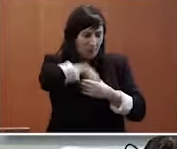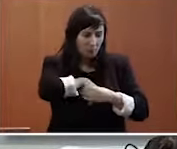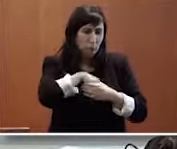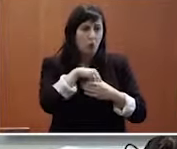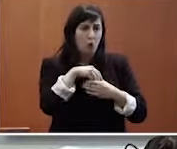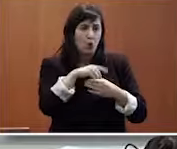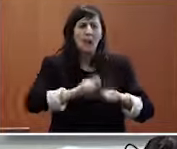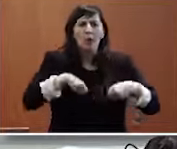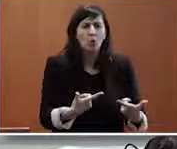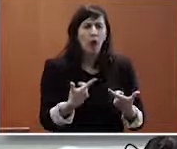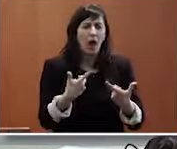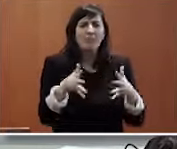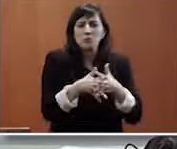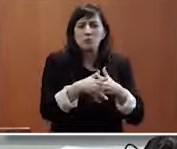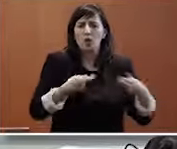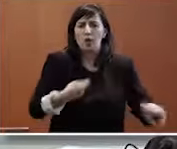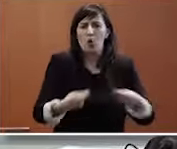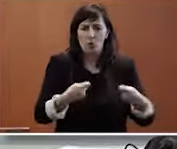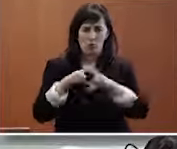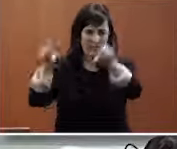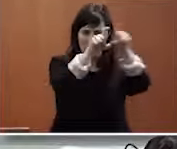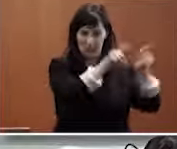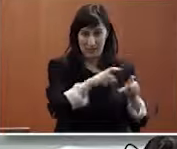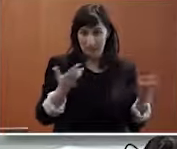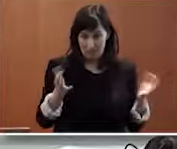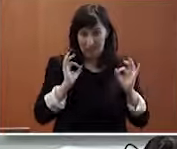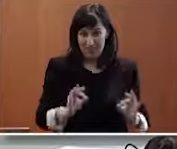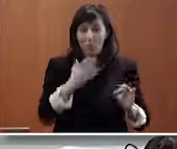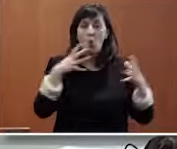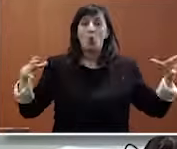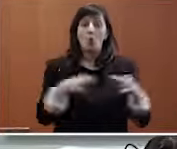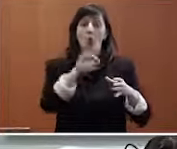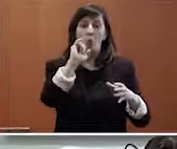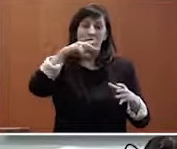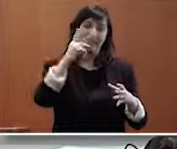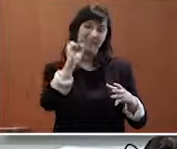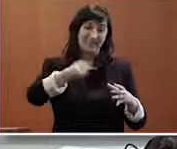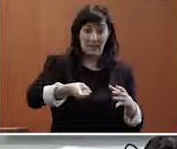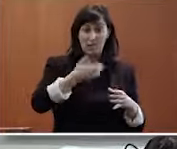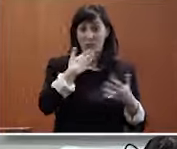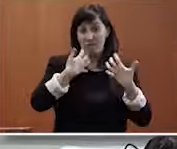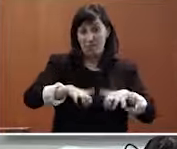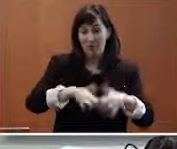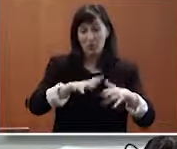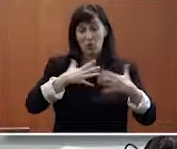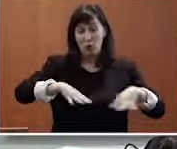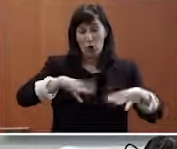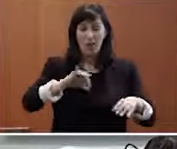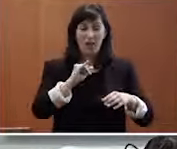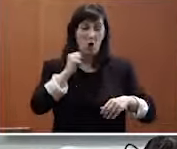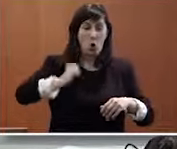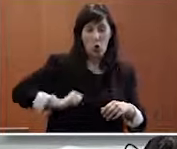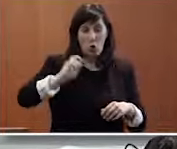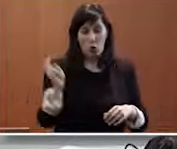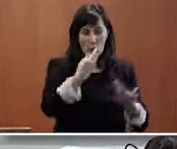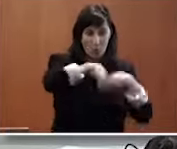de negocio esencial das instituciones ou das empresas. En o caso de unha empresa, como é o grupo INDITES, evidentemente, a fabricación e distribución de roupa e complementos, aí